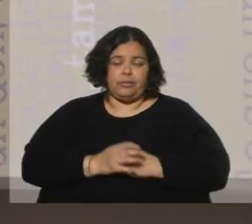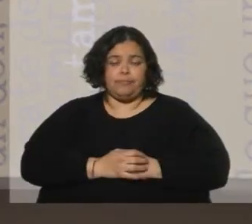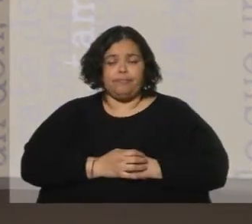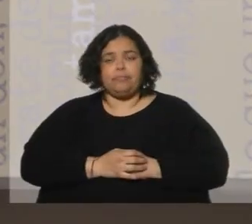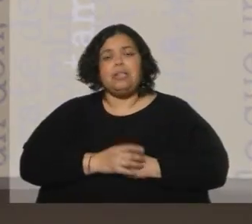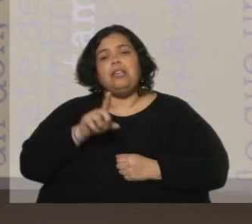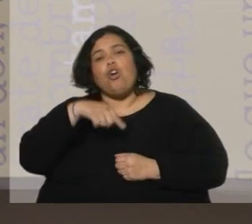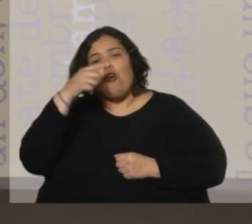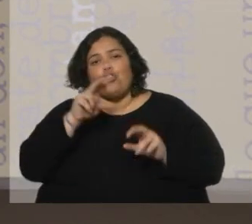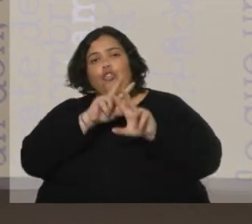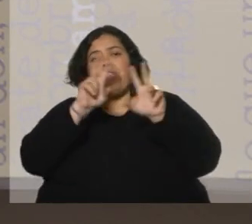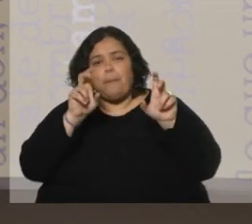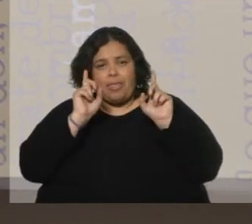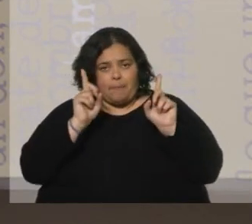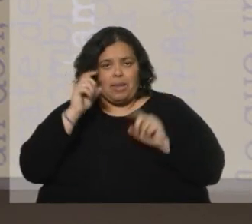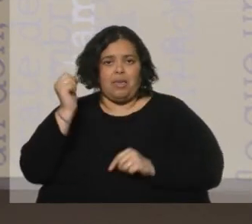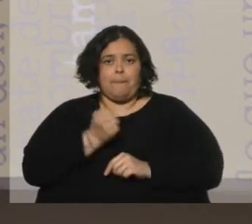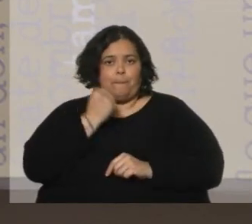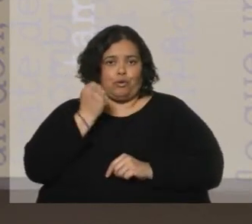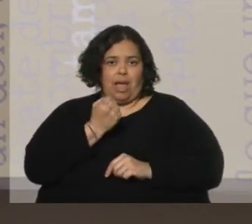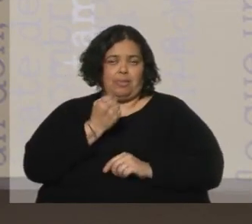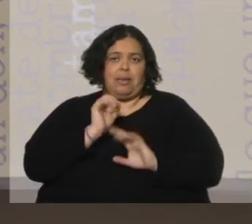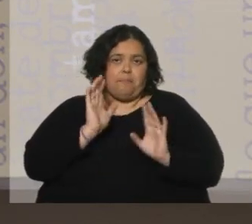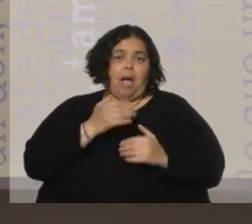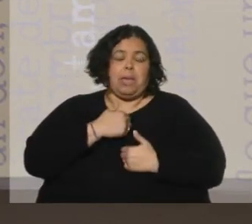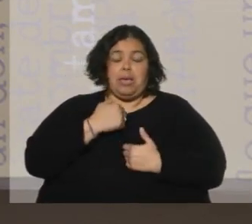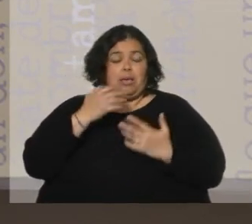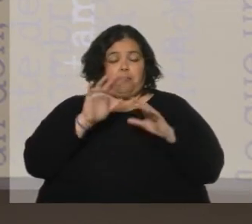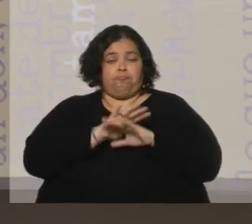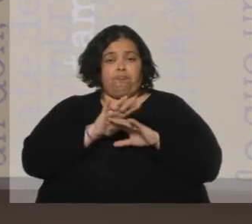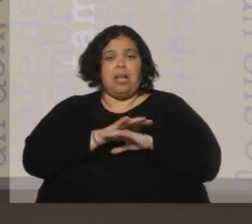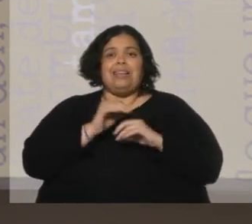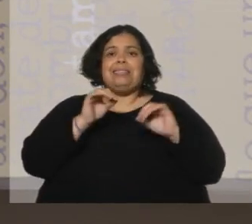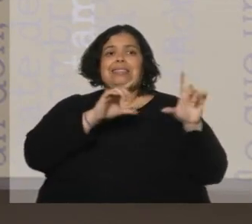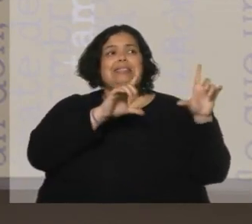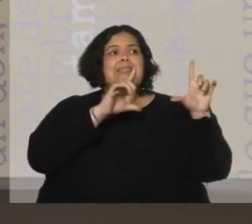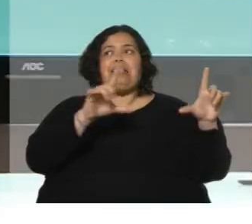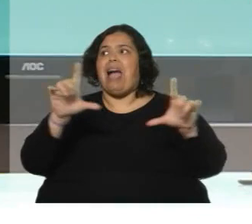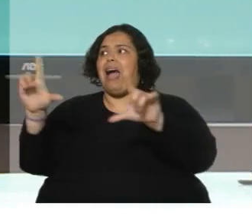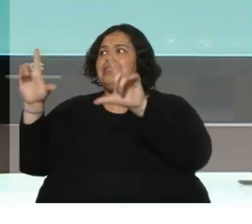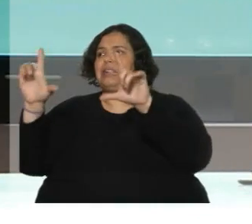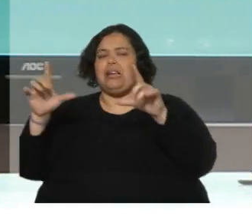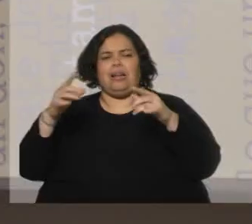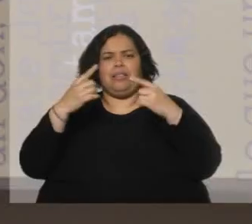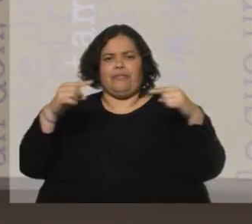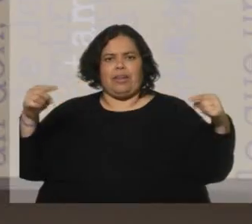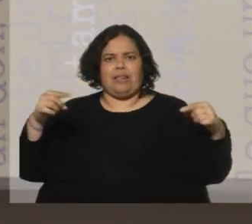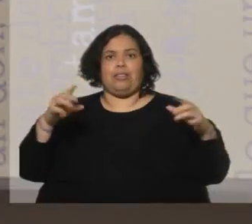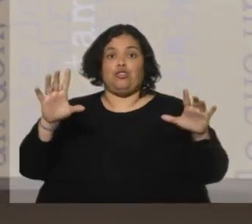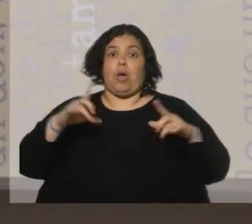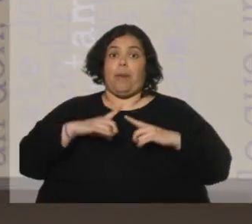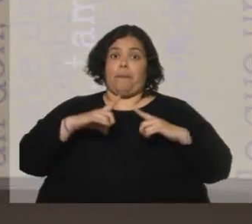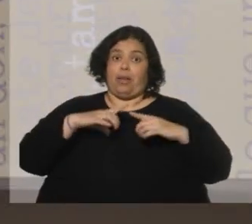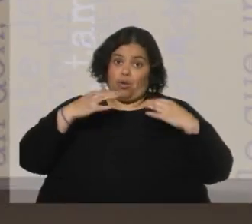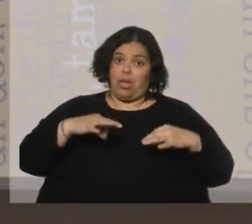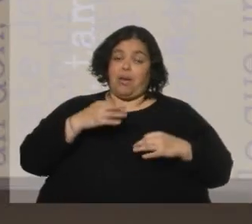mí muy relevante, que a mí me despista permanentemente, que es la señalización. Ah, sí, total. Espero que lo ajusten, porque